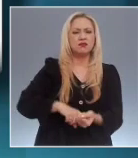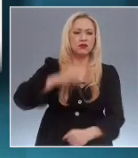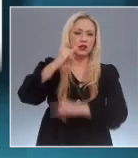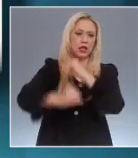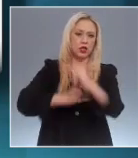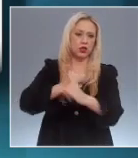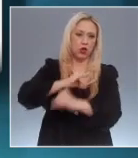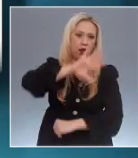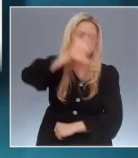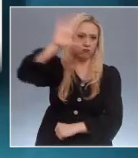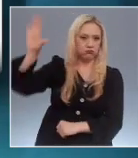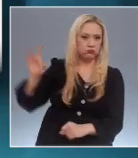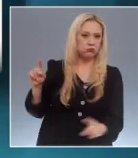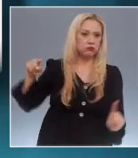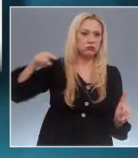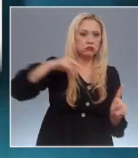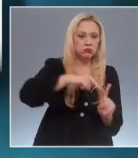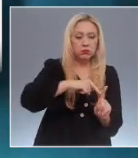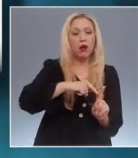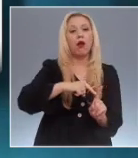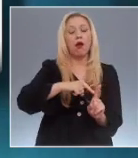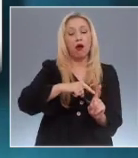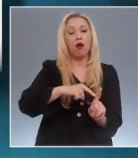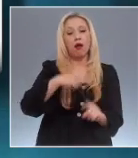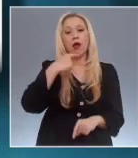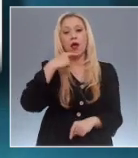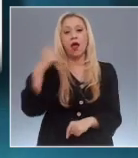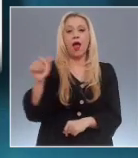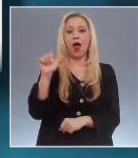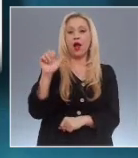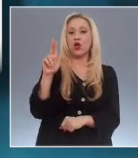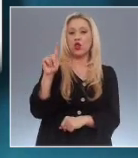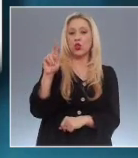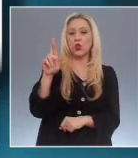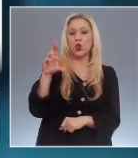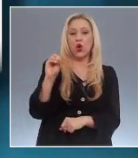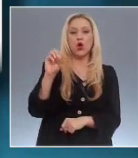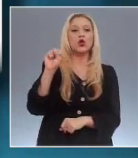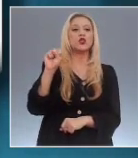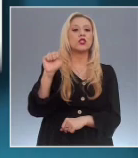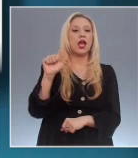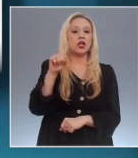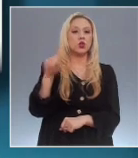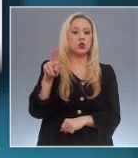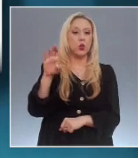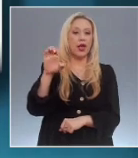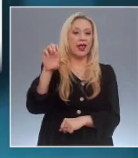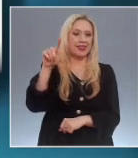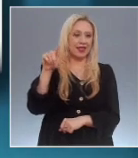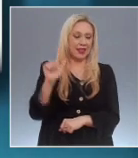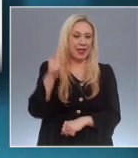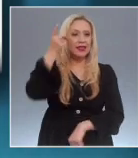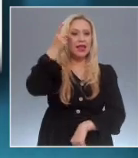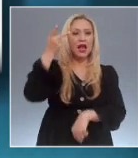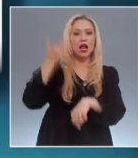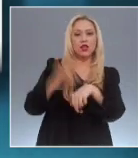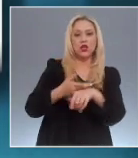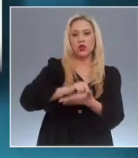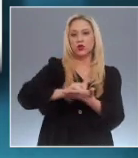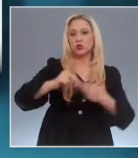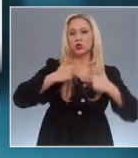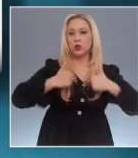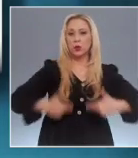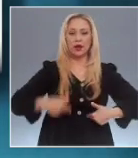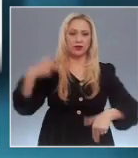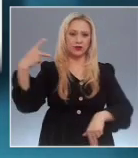Arturo Guerrero Sazueta, director de Derechos Humanos del Consejo, quien precisó que iniciaron con temas relacionados con violencia de